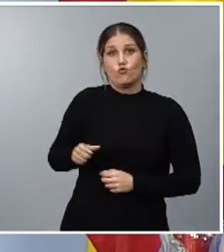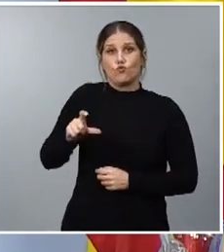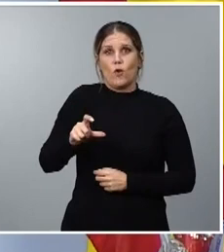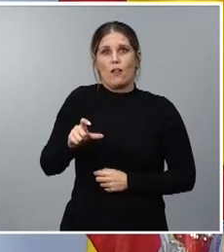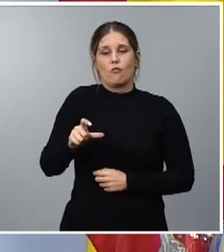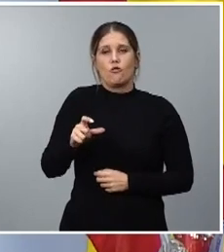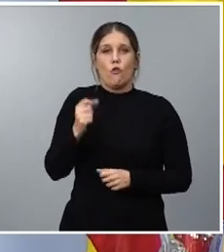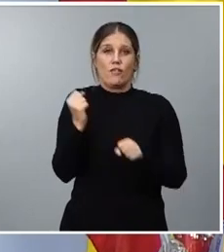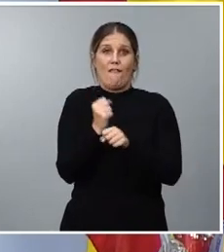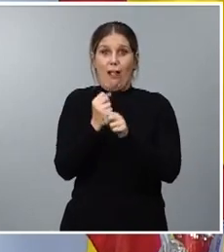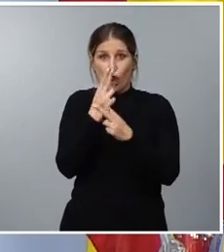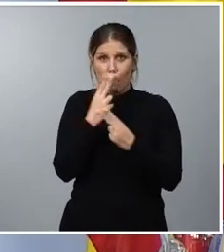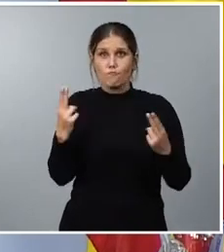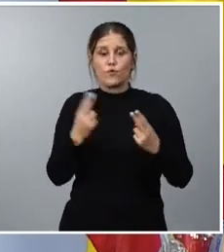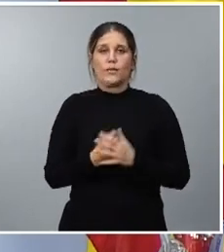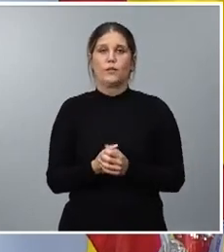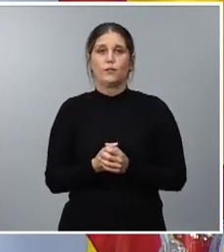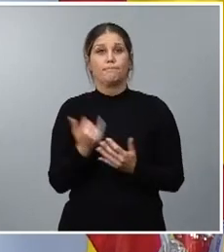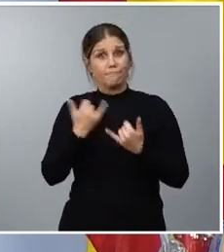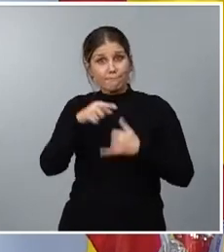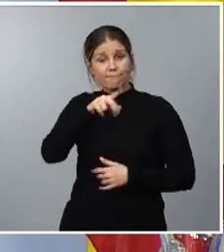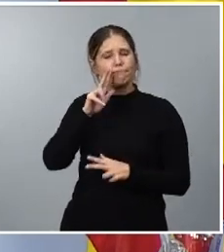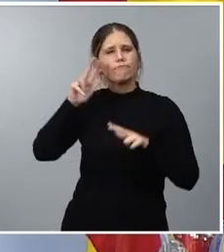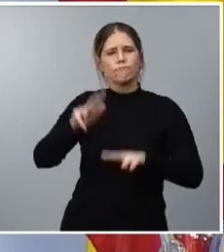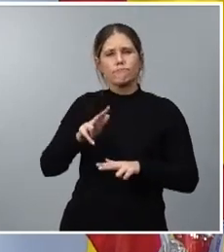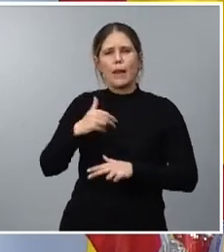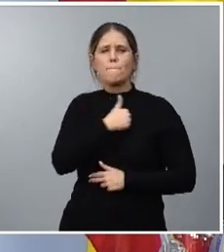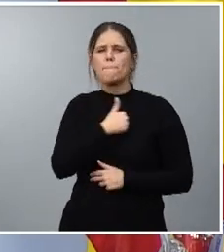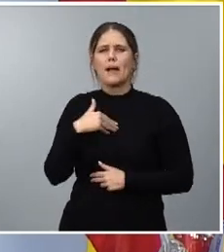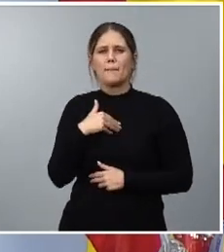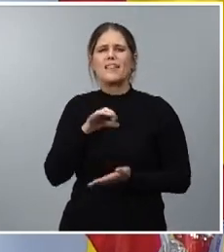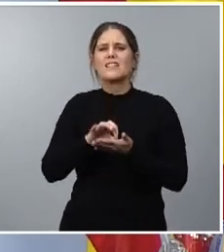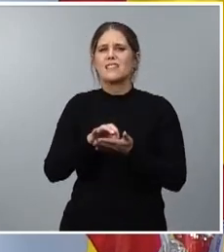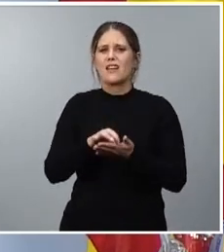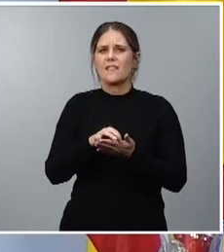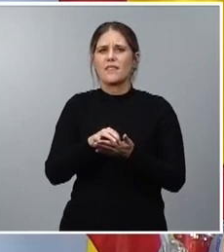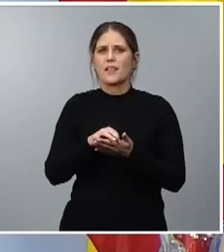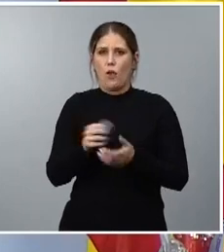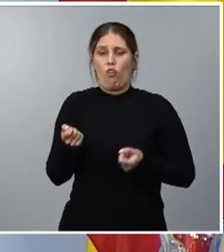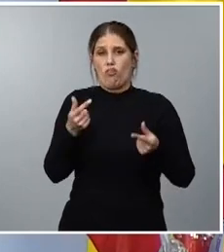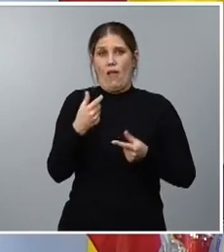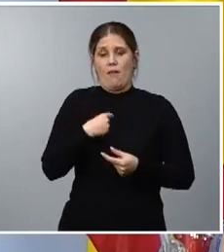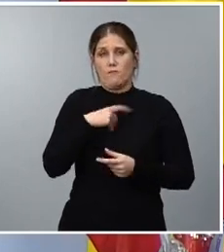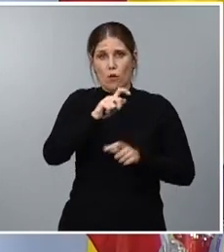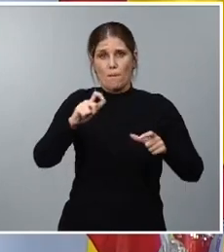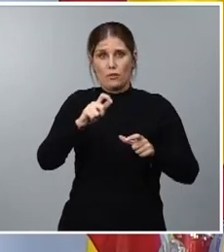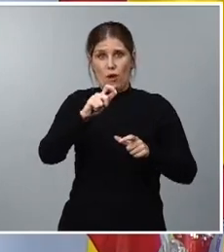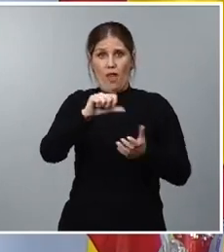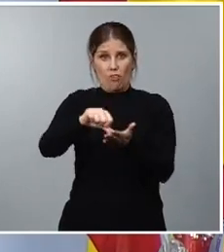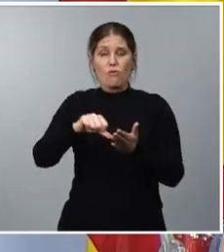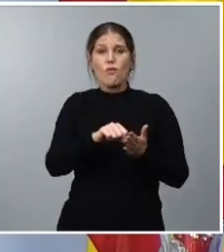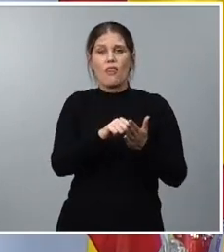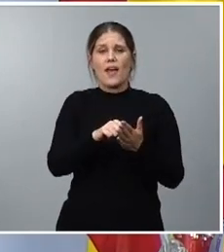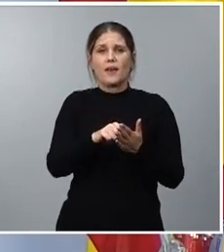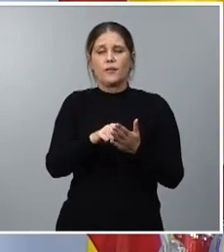empleados públicos reconociendo en ello el papel que juegan los servicios que prestan a la ciudadanía y que nos